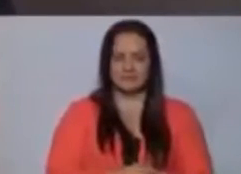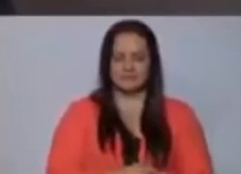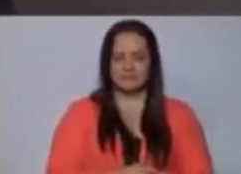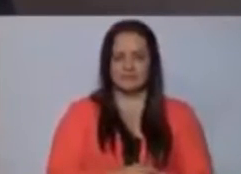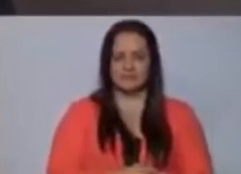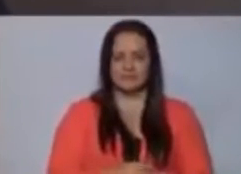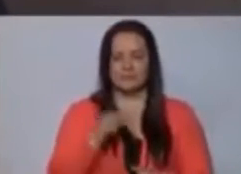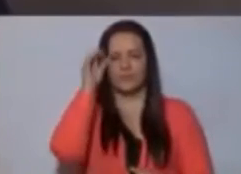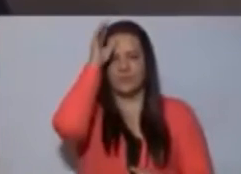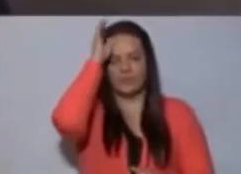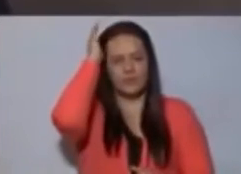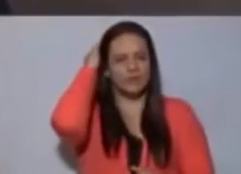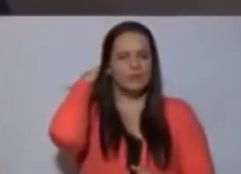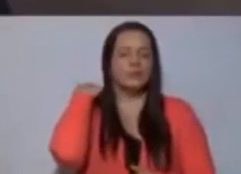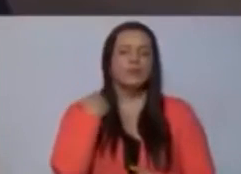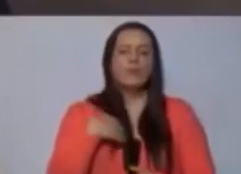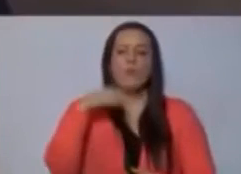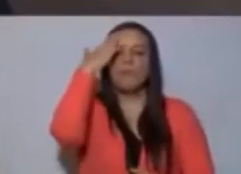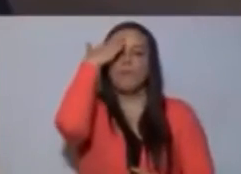¿Por qué?